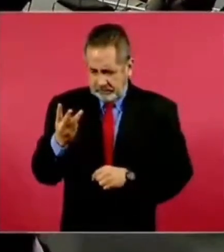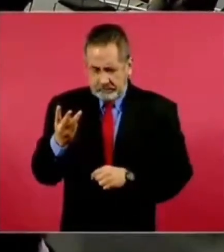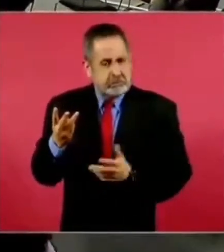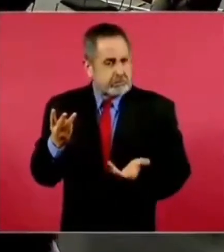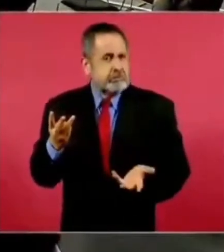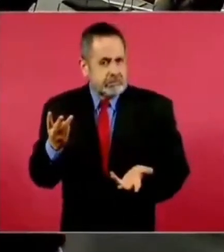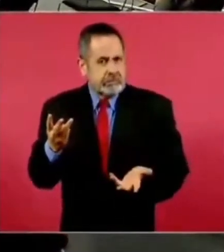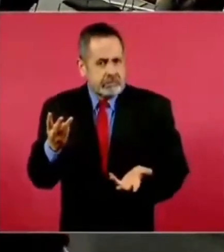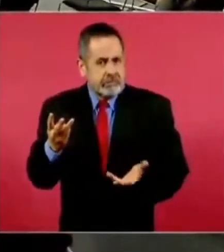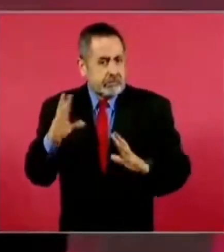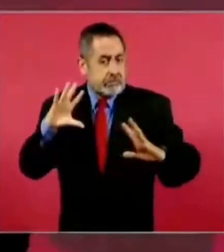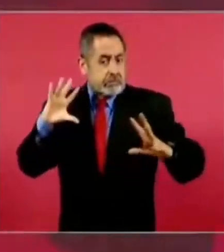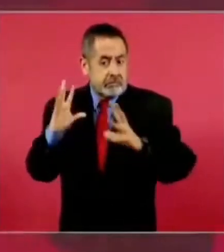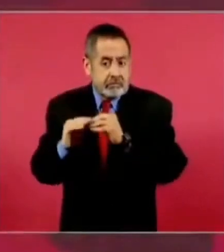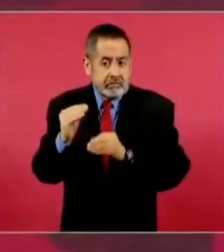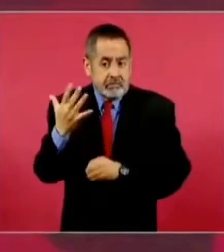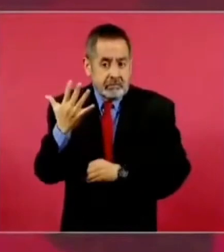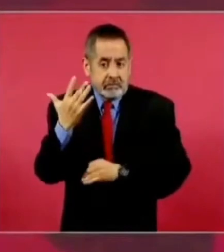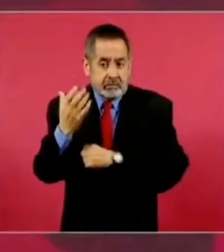50 años